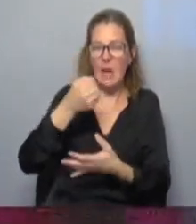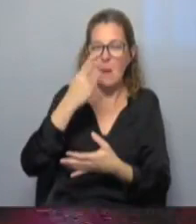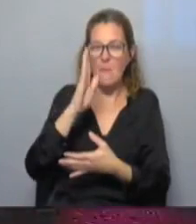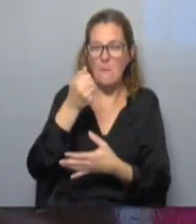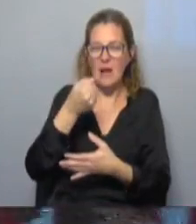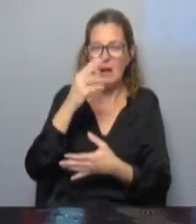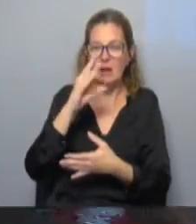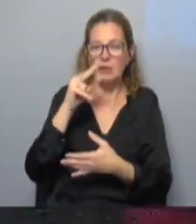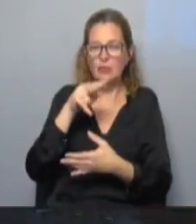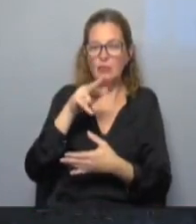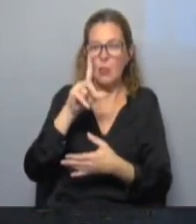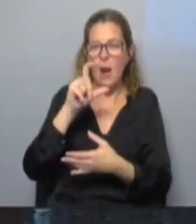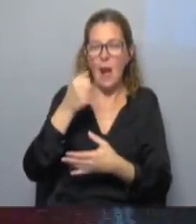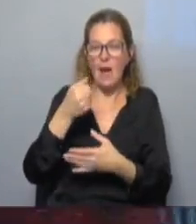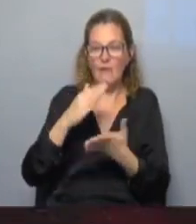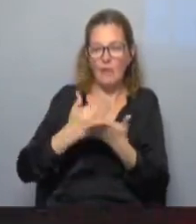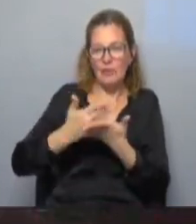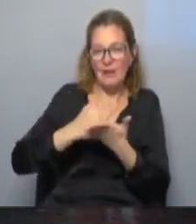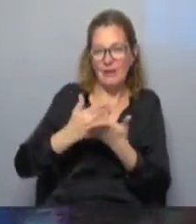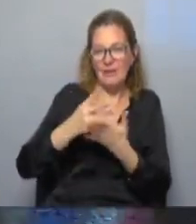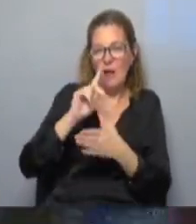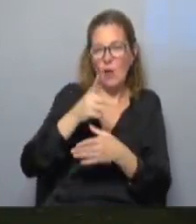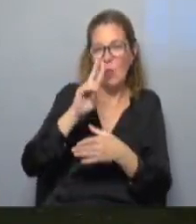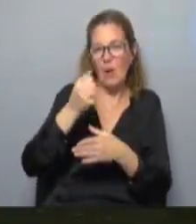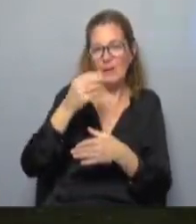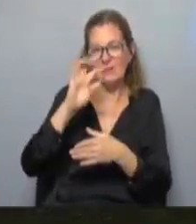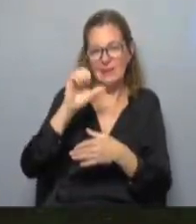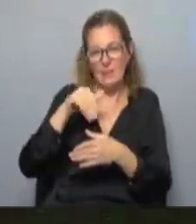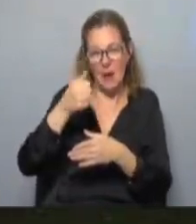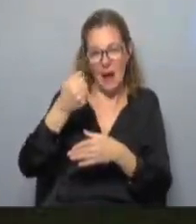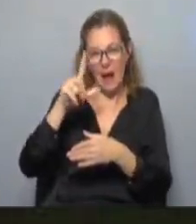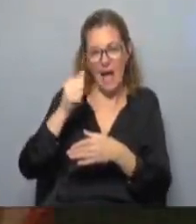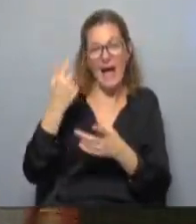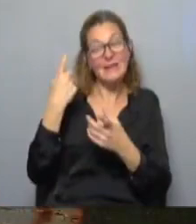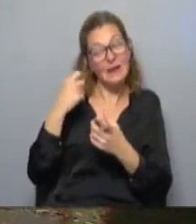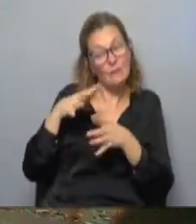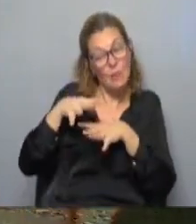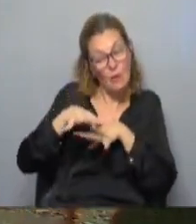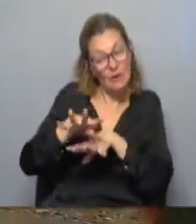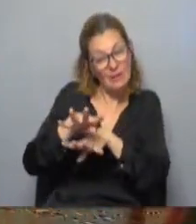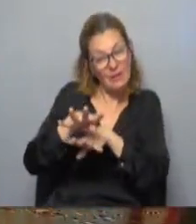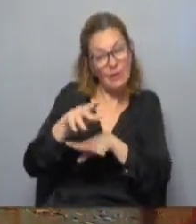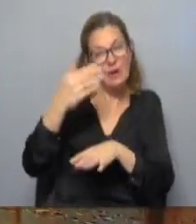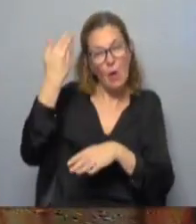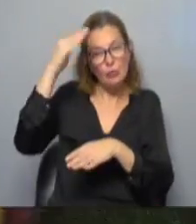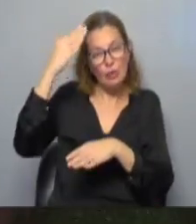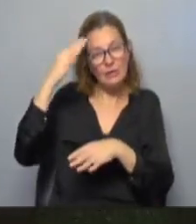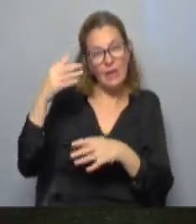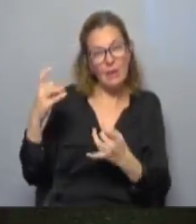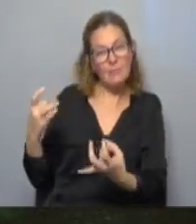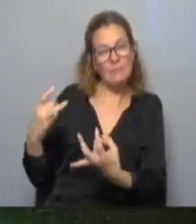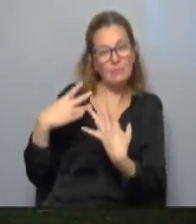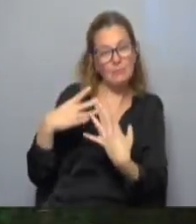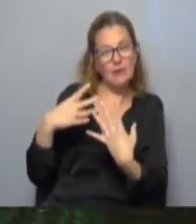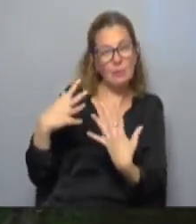ciudad en el estado de Chiapas fronteriza con Guatemala ayer ya hubo algunas movilizaciones por parte de las autoridades migratorias para